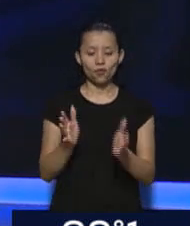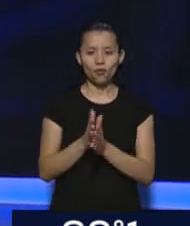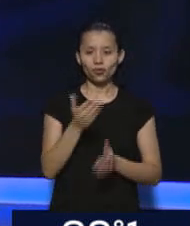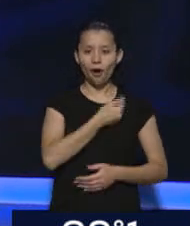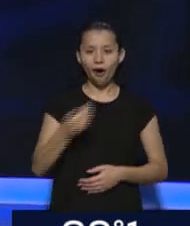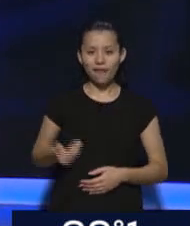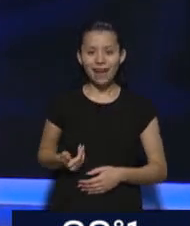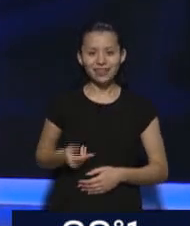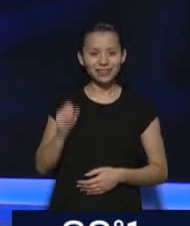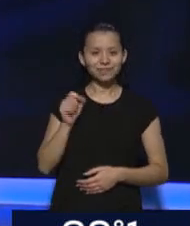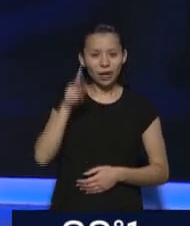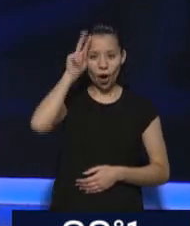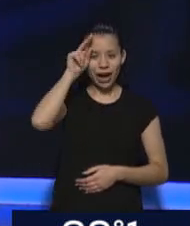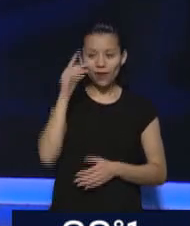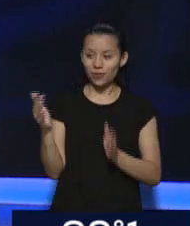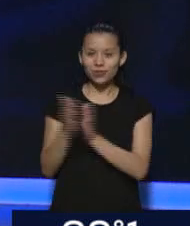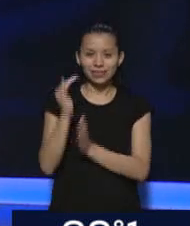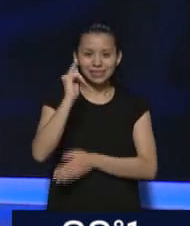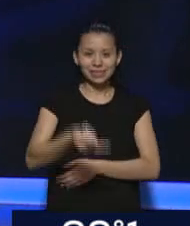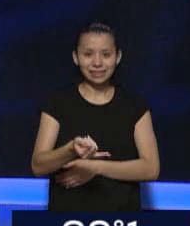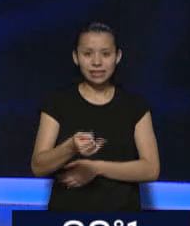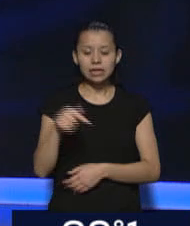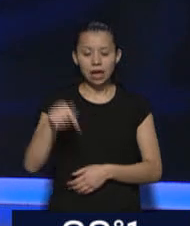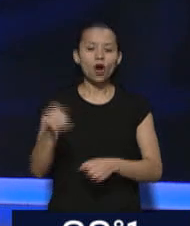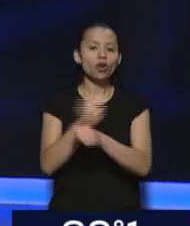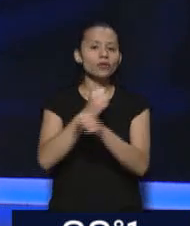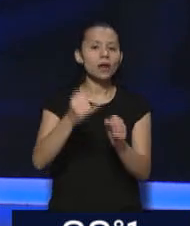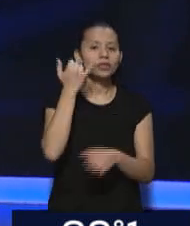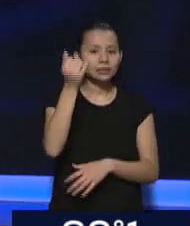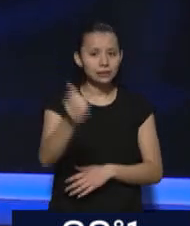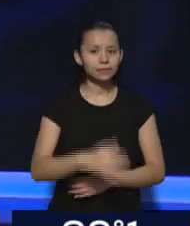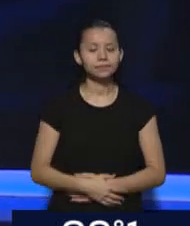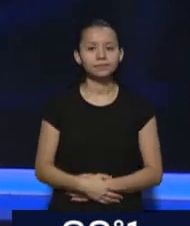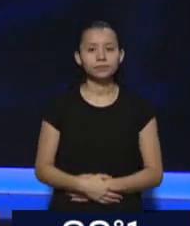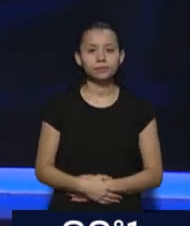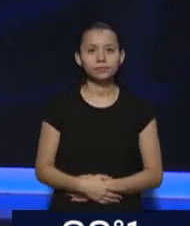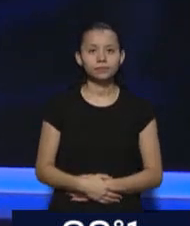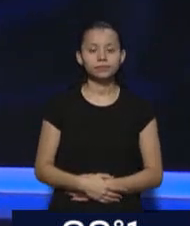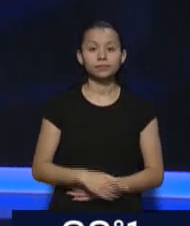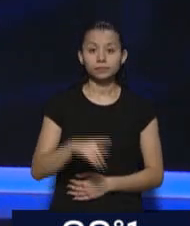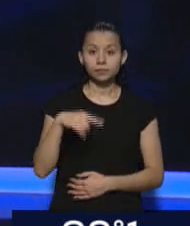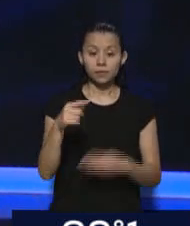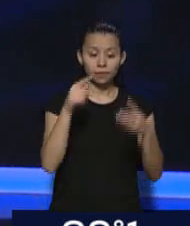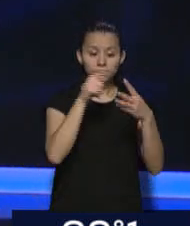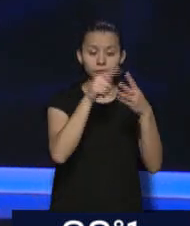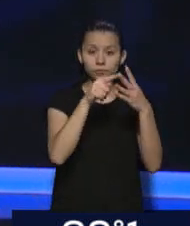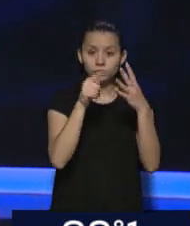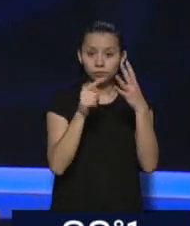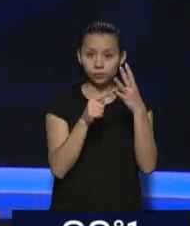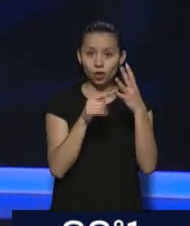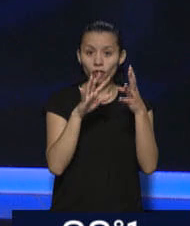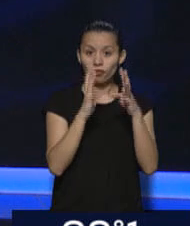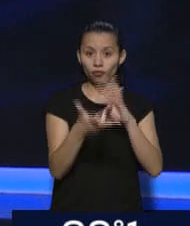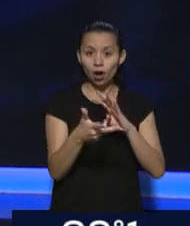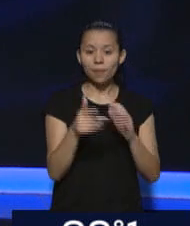confirmado durante esta jornada. Decíamos en el adelanto que había cuatro ejes, entendíamos, en función de lo que hemos